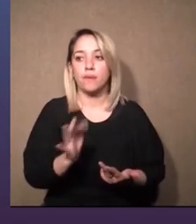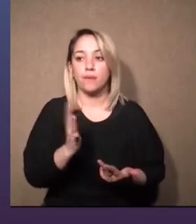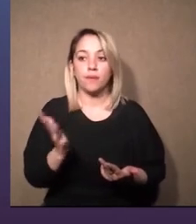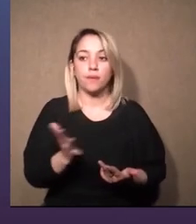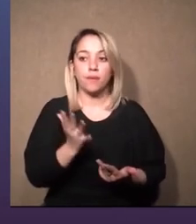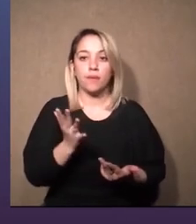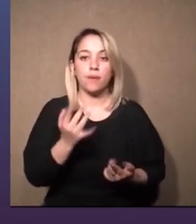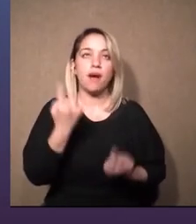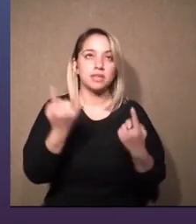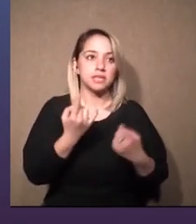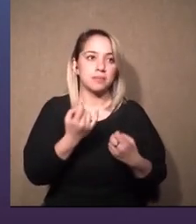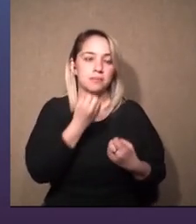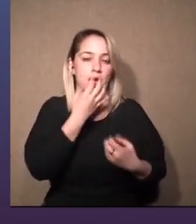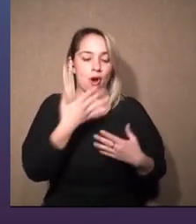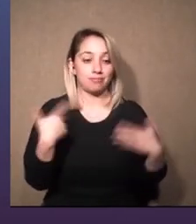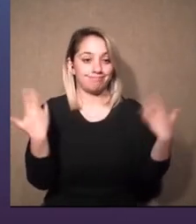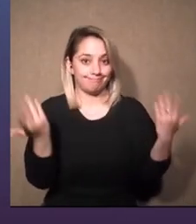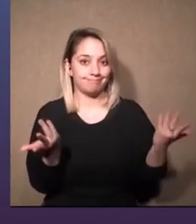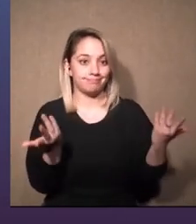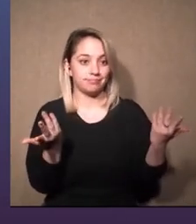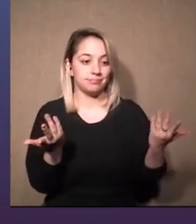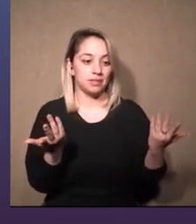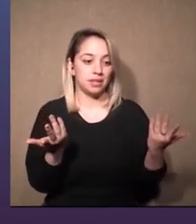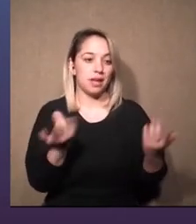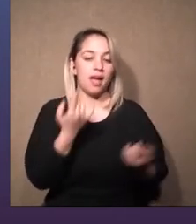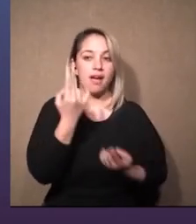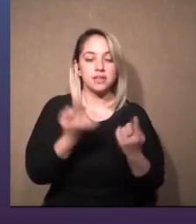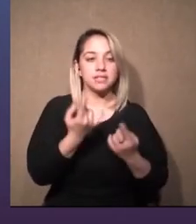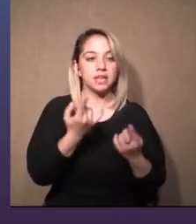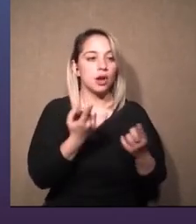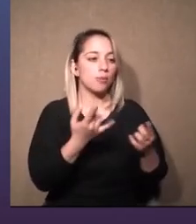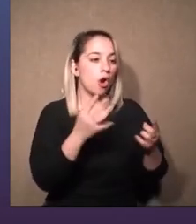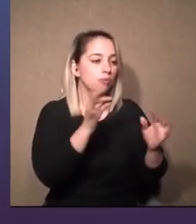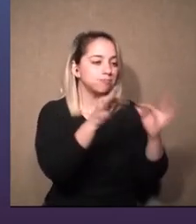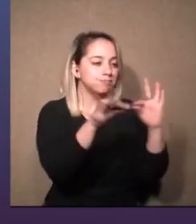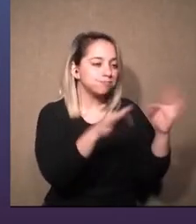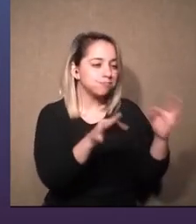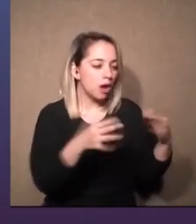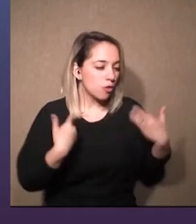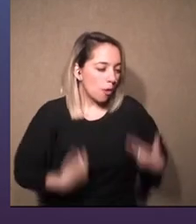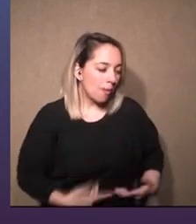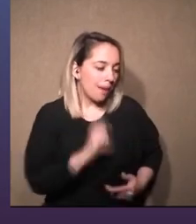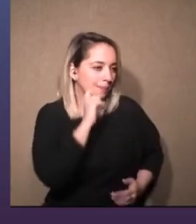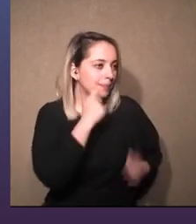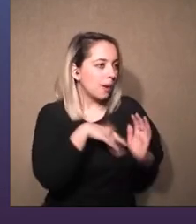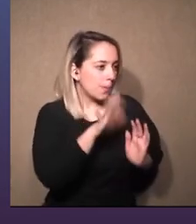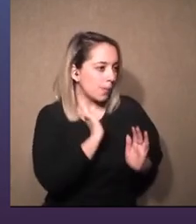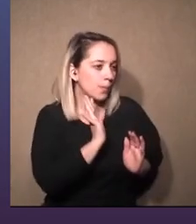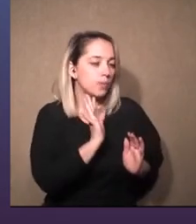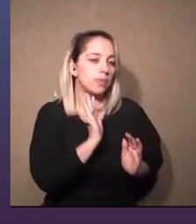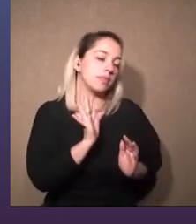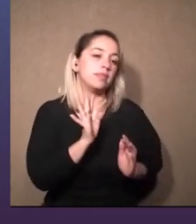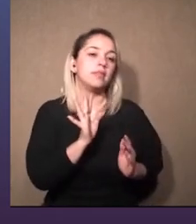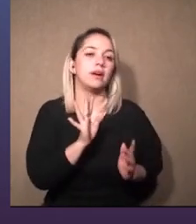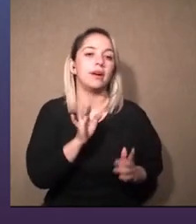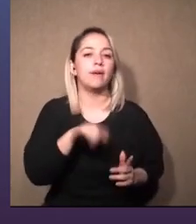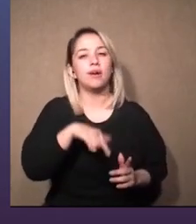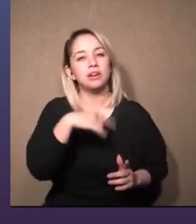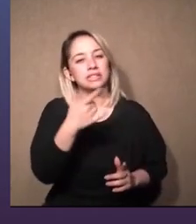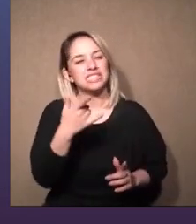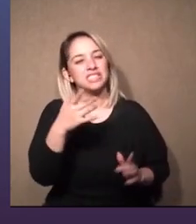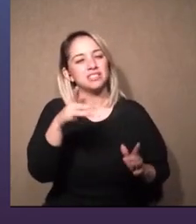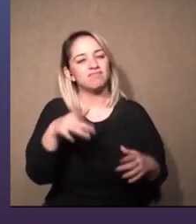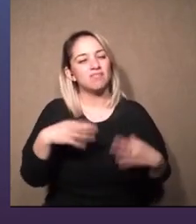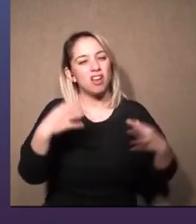día estamos de mejor ánimo otro día hacemos una prenda que nos gusta más otro día es una